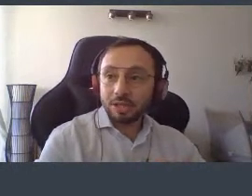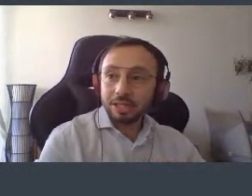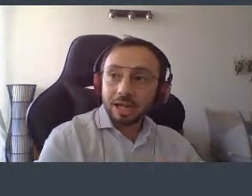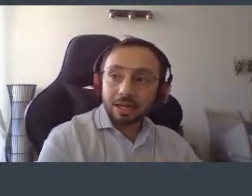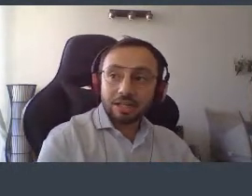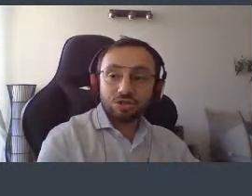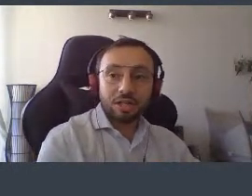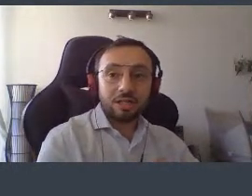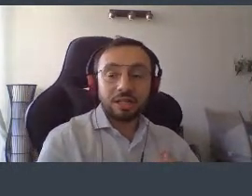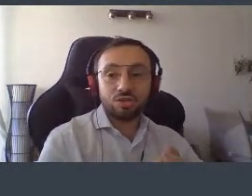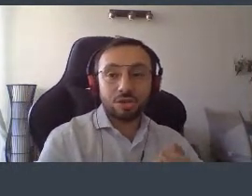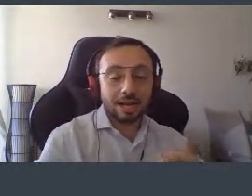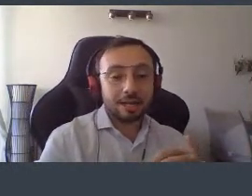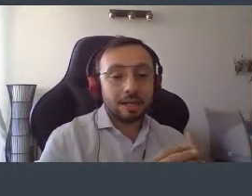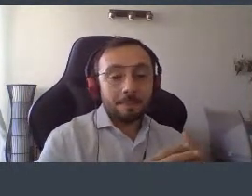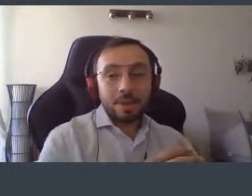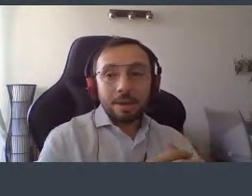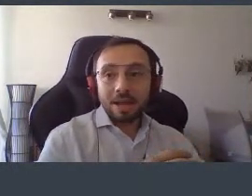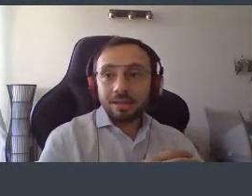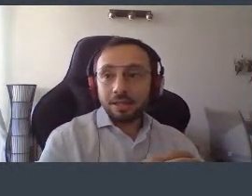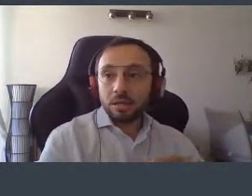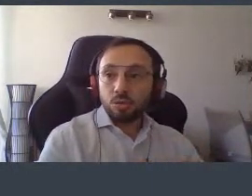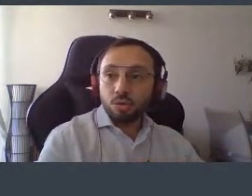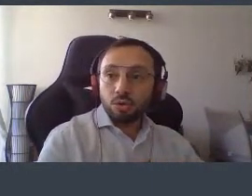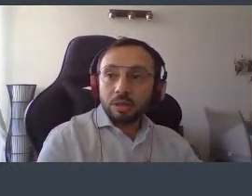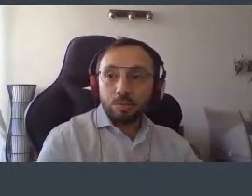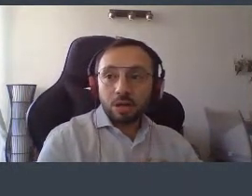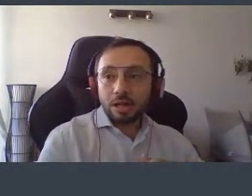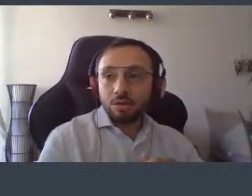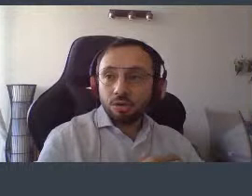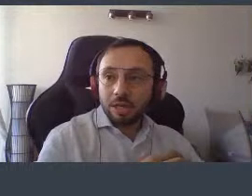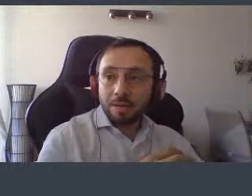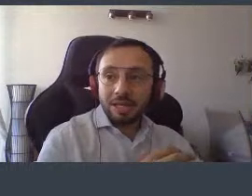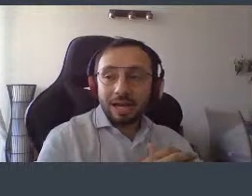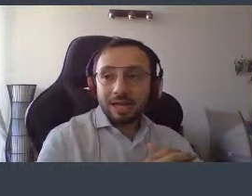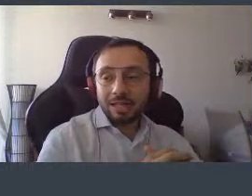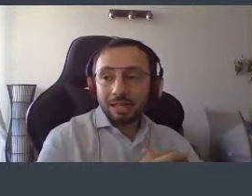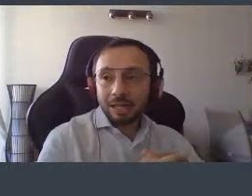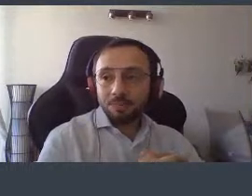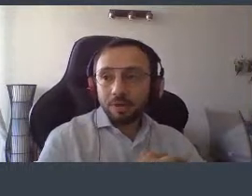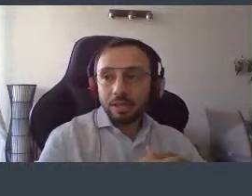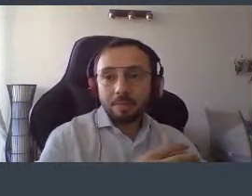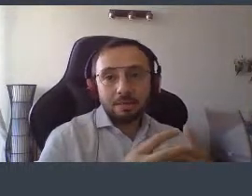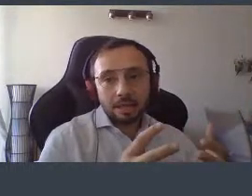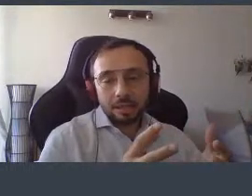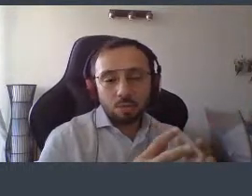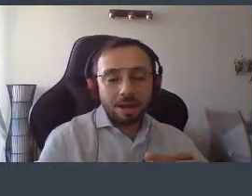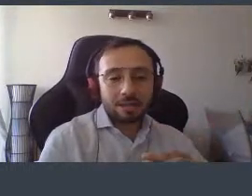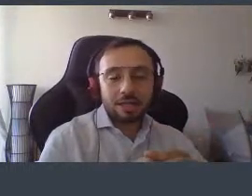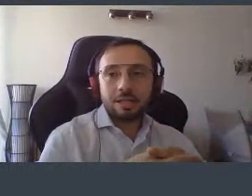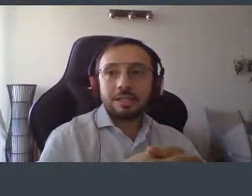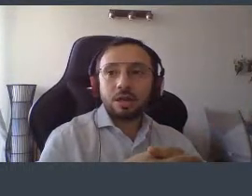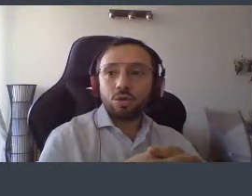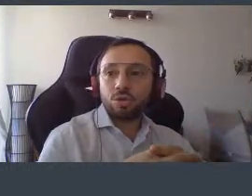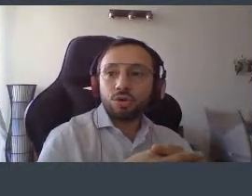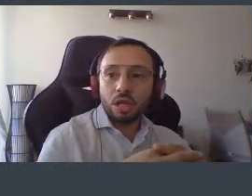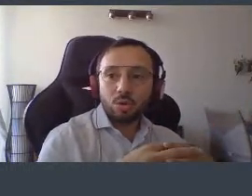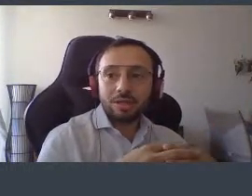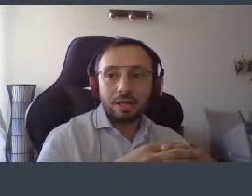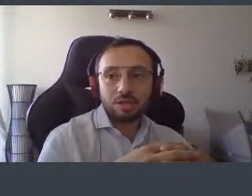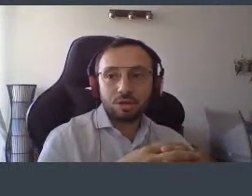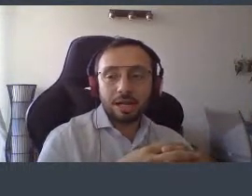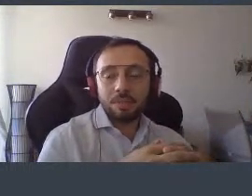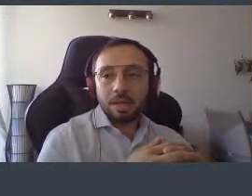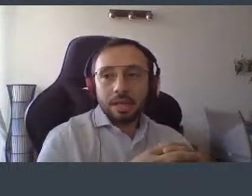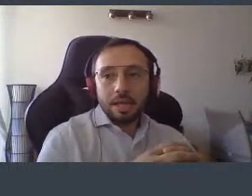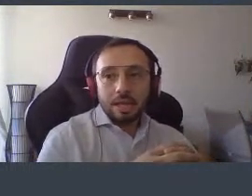ciencia política y relaciones internacionales máster en estudios contemporáneos en América Latina y también tiene un máster en desarrollo y